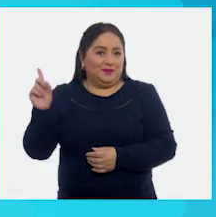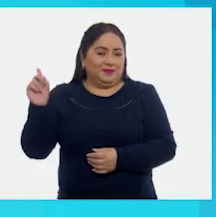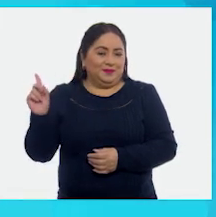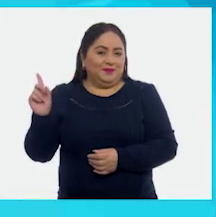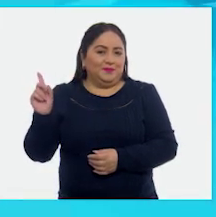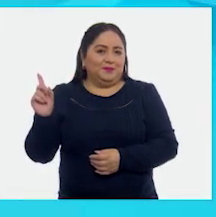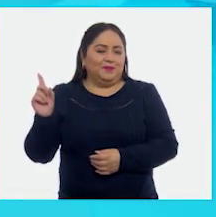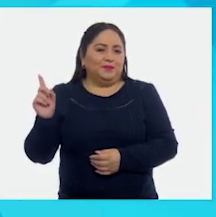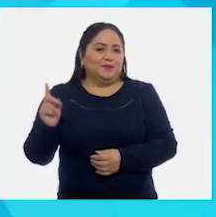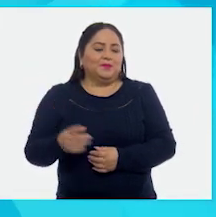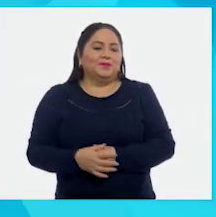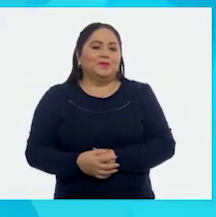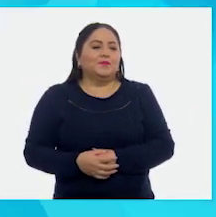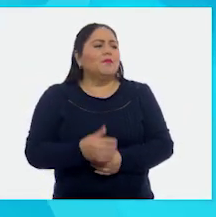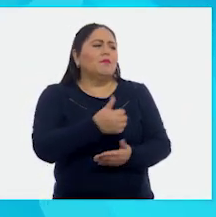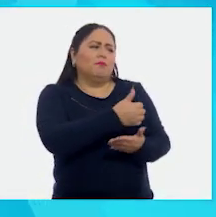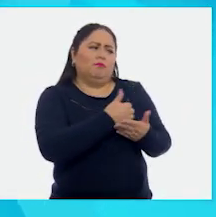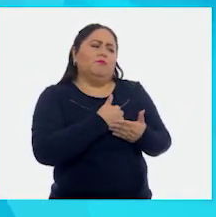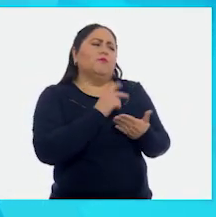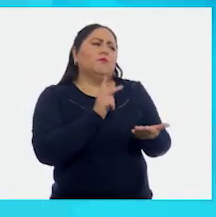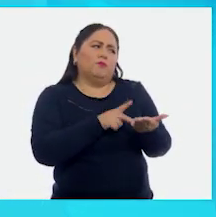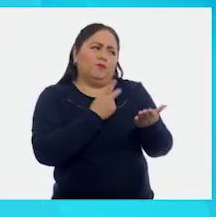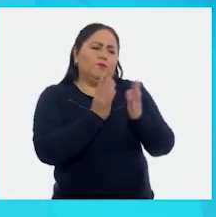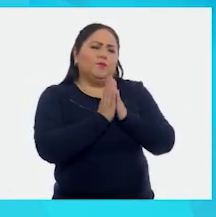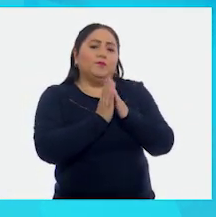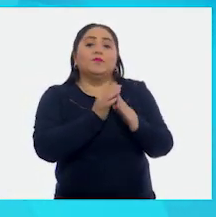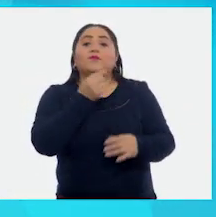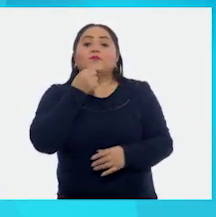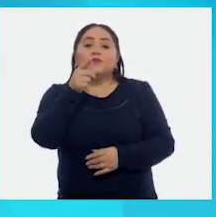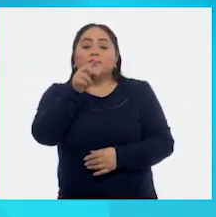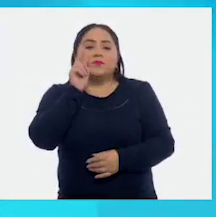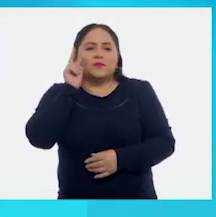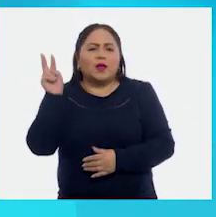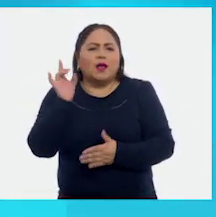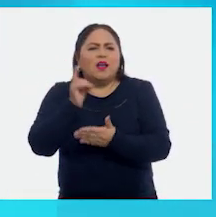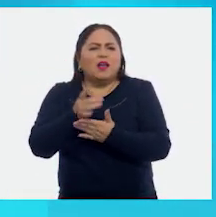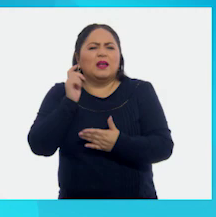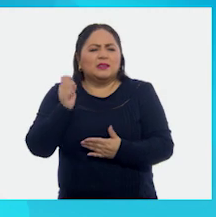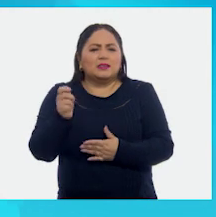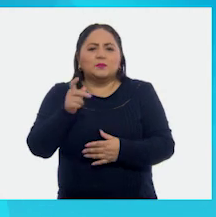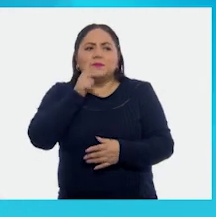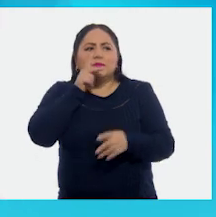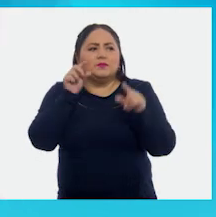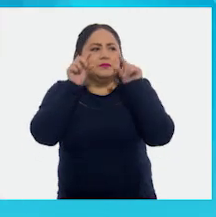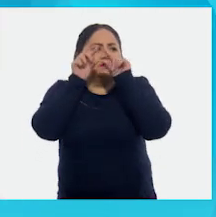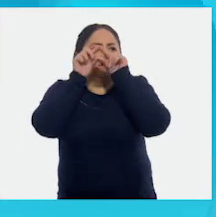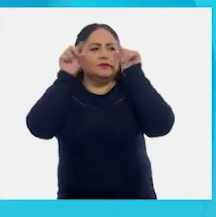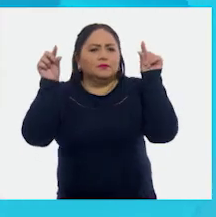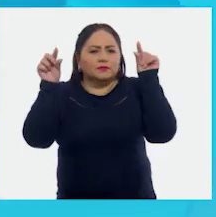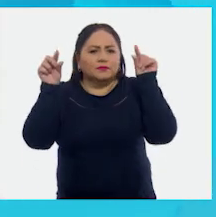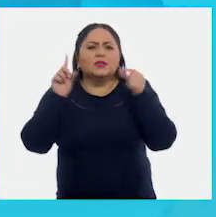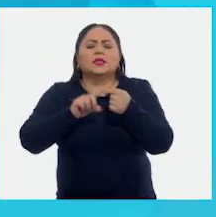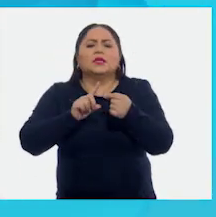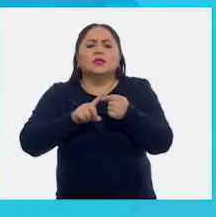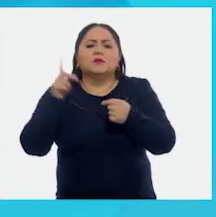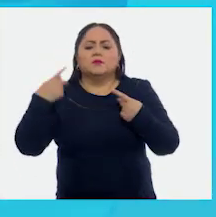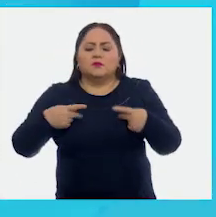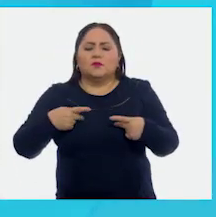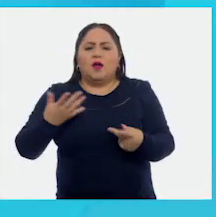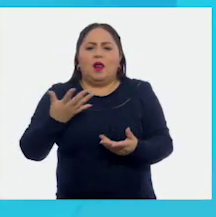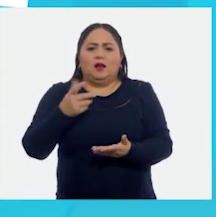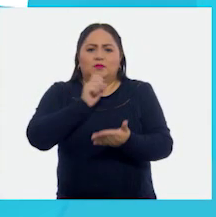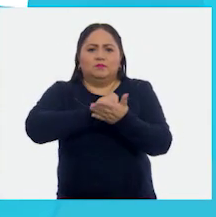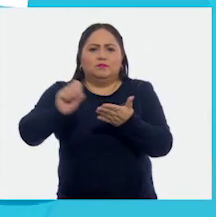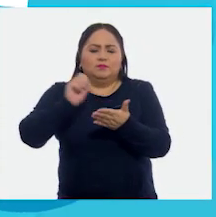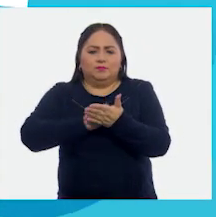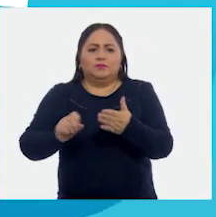¿Me ayudas otra vez? Claro que sí. Niñas, niños, vayan identificando el título y el autor, que es lo principal.